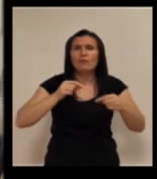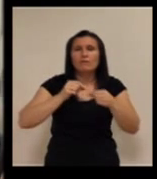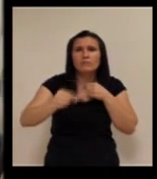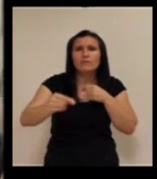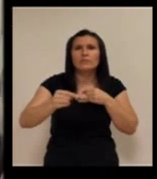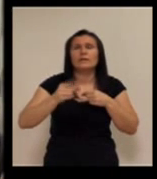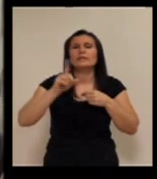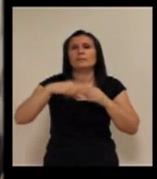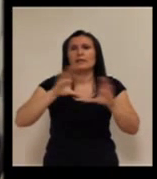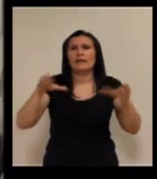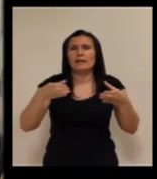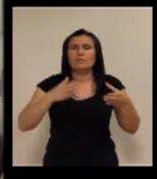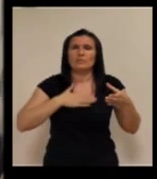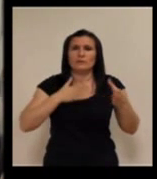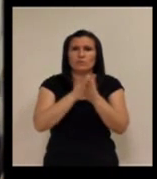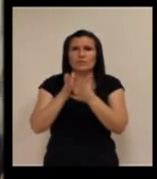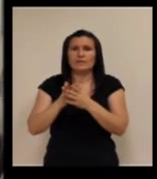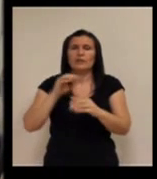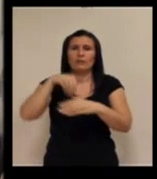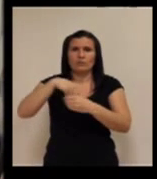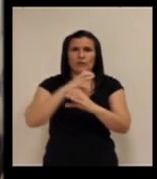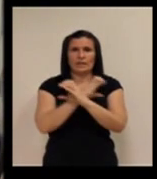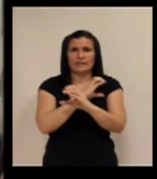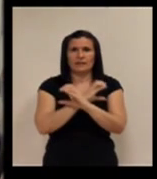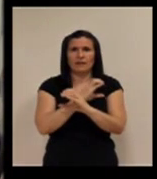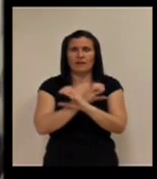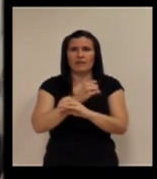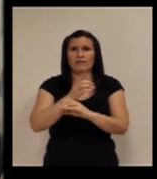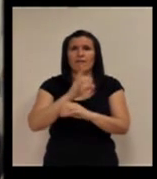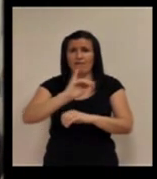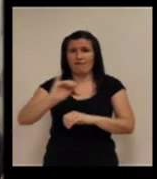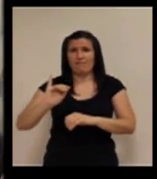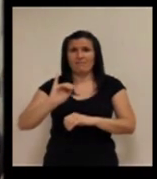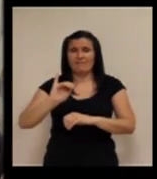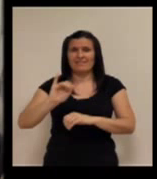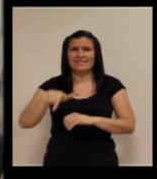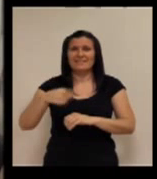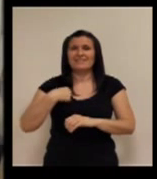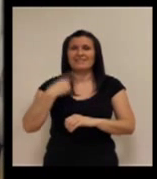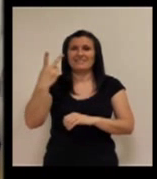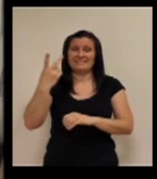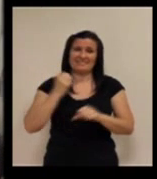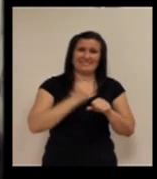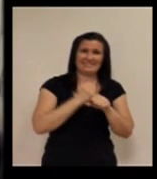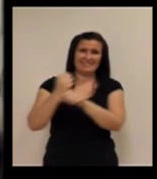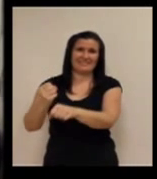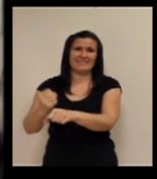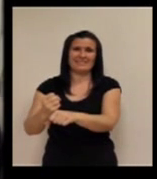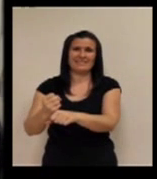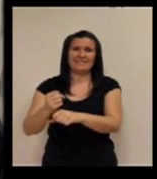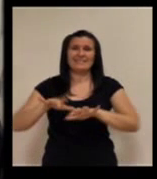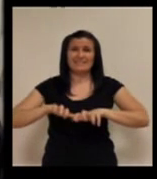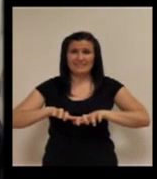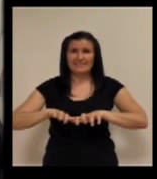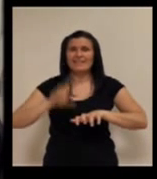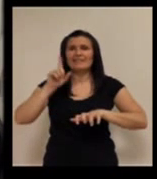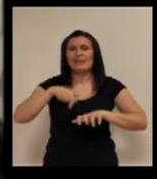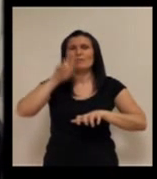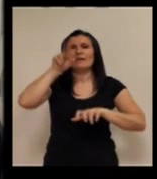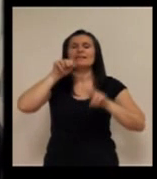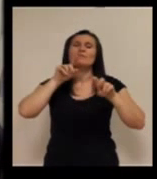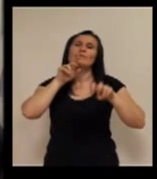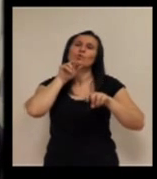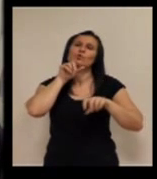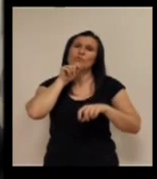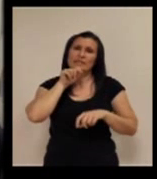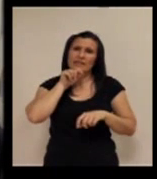personas de subtitulado en remoto y al equipo a mis compañeros de CENTAC que están aquí con a los mandos y los